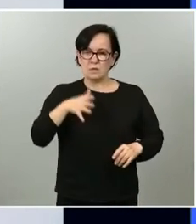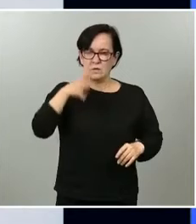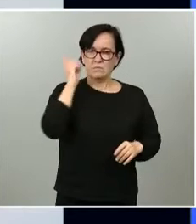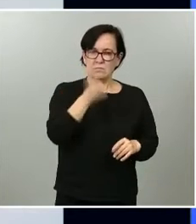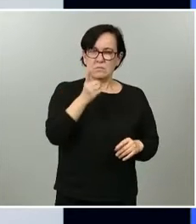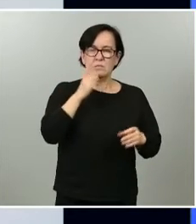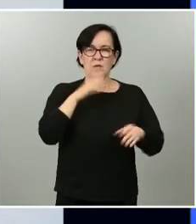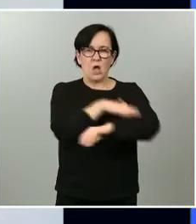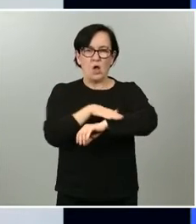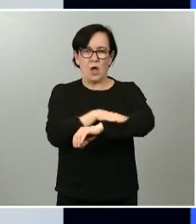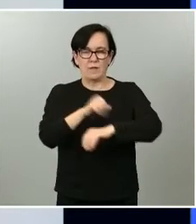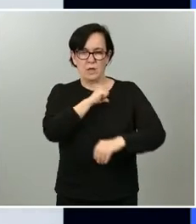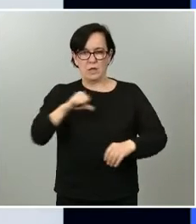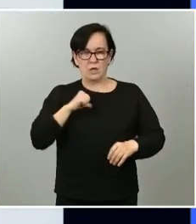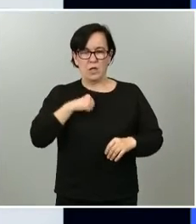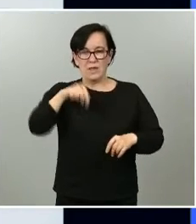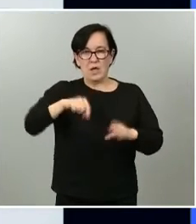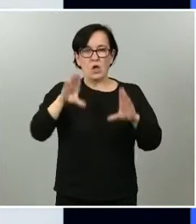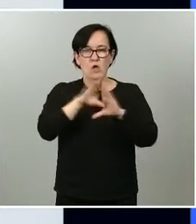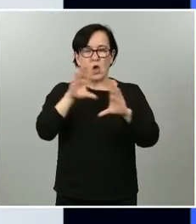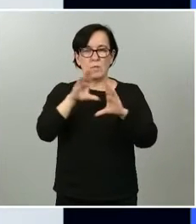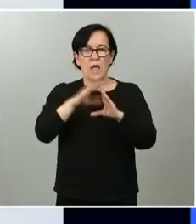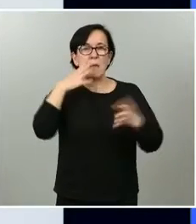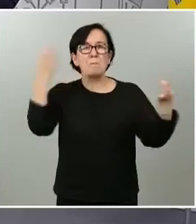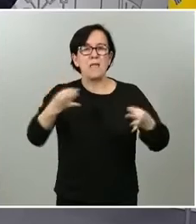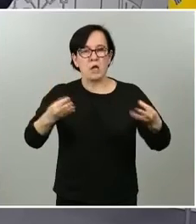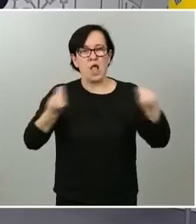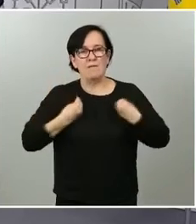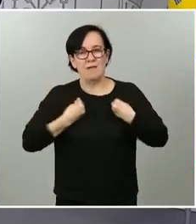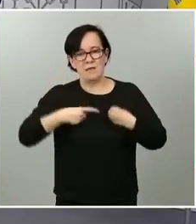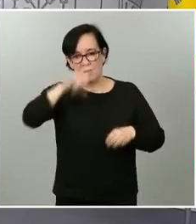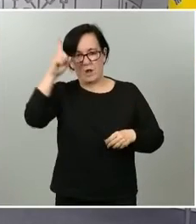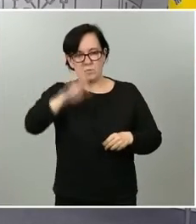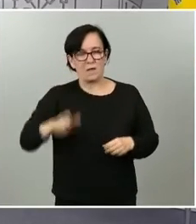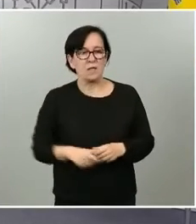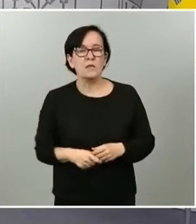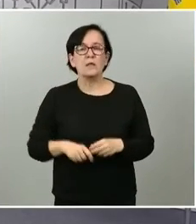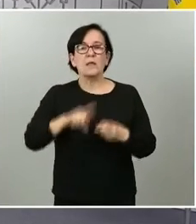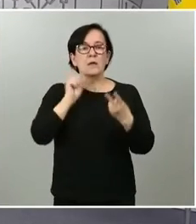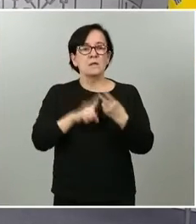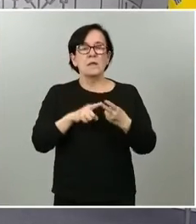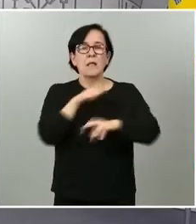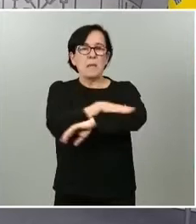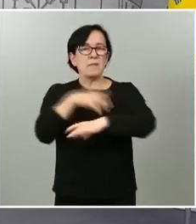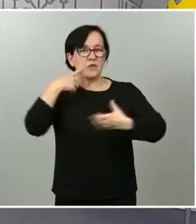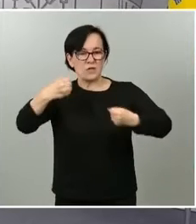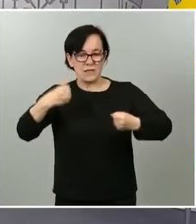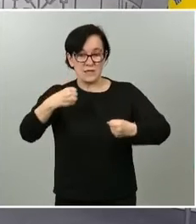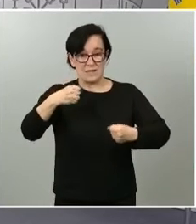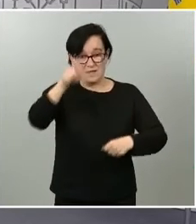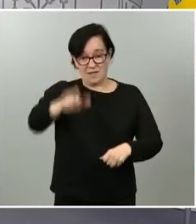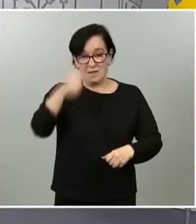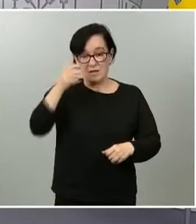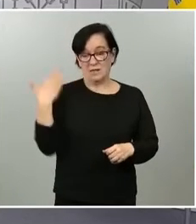la comunidad autónoma de Madrid de poner en peligro la vida de los madrileños y para el ministro de Sanidad Salvador Illa el pasado